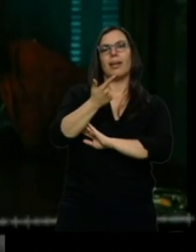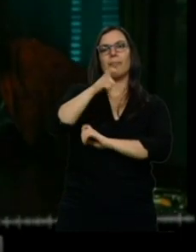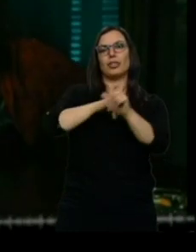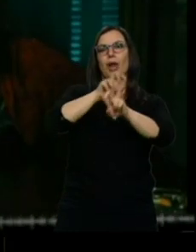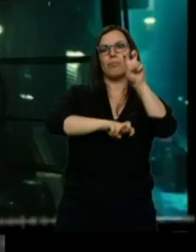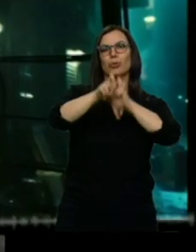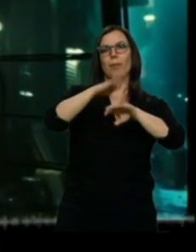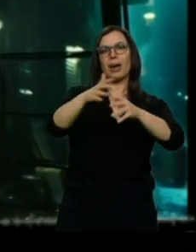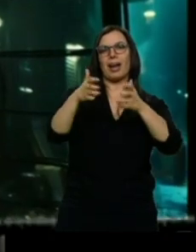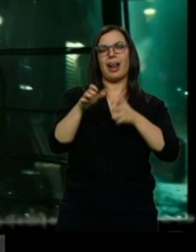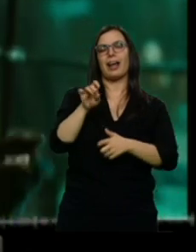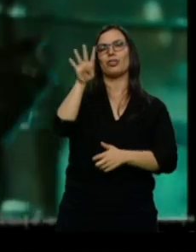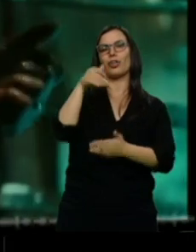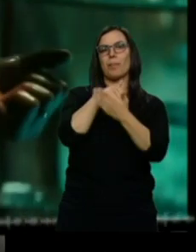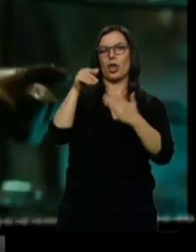No puedo ayudarte.